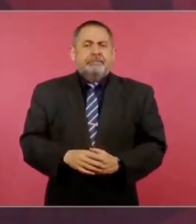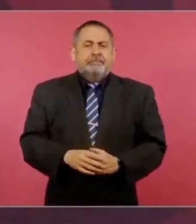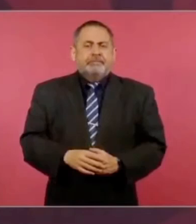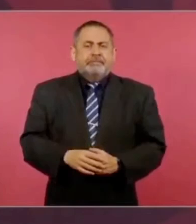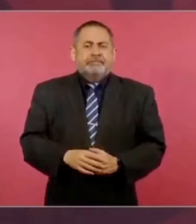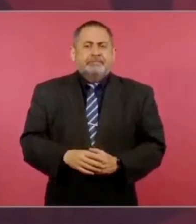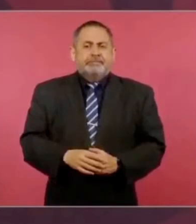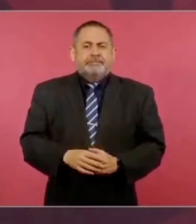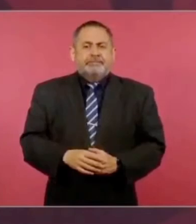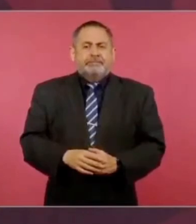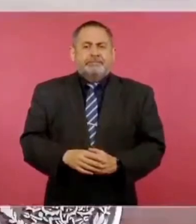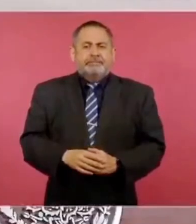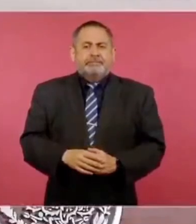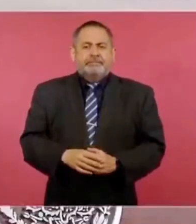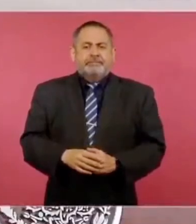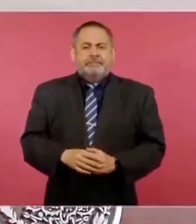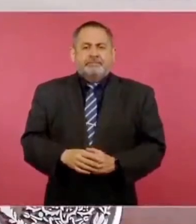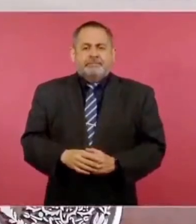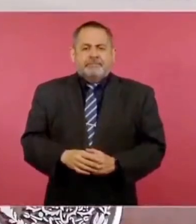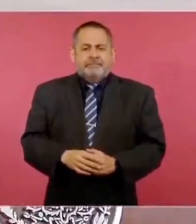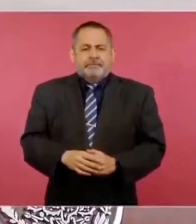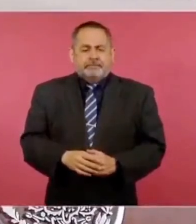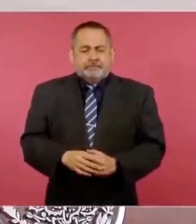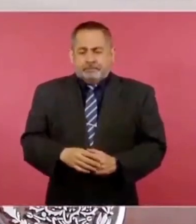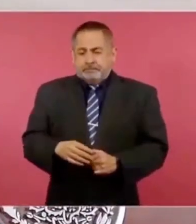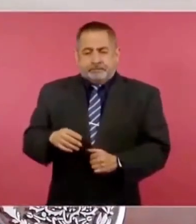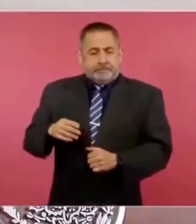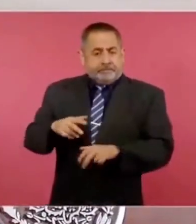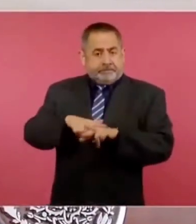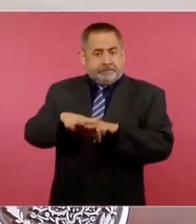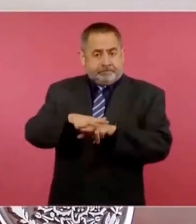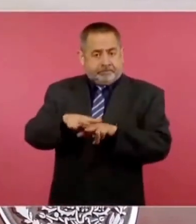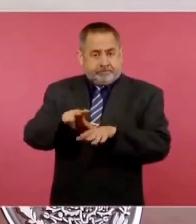en la estación